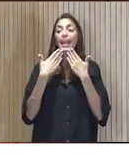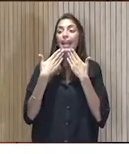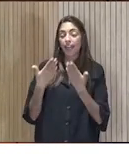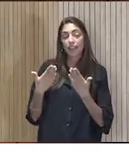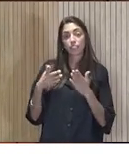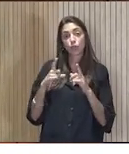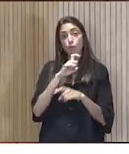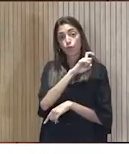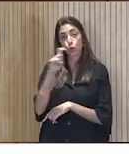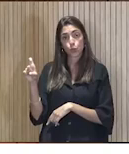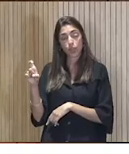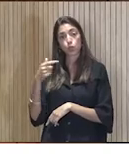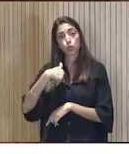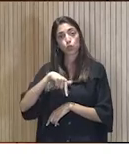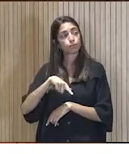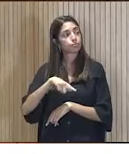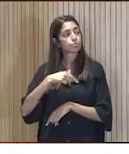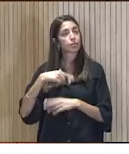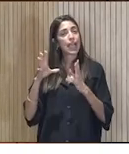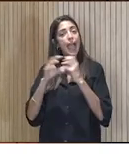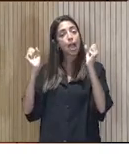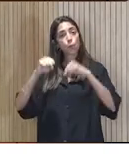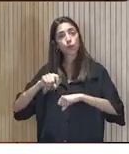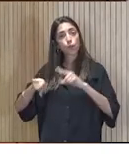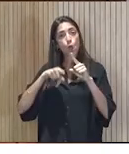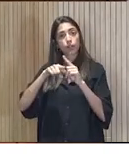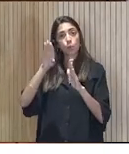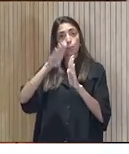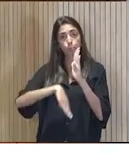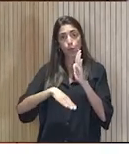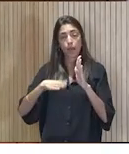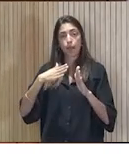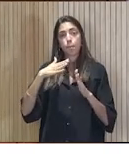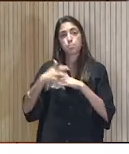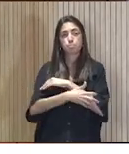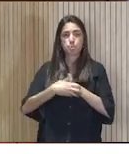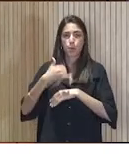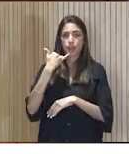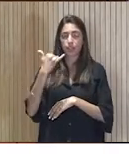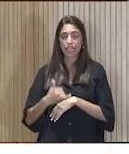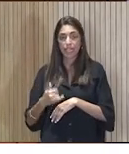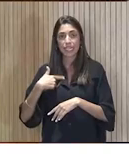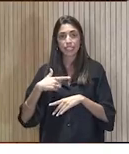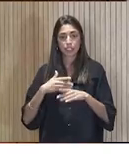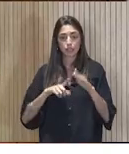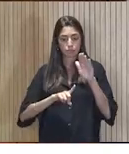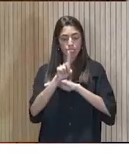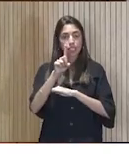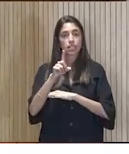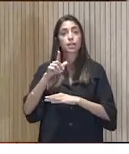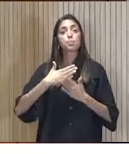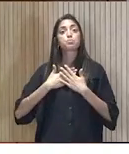llegamos a un acuerdo para desarrollar ese programa de pobreza energética, donde voluntarias y voluntarios de